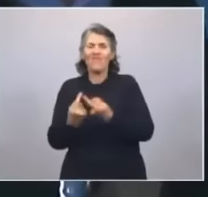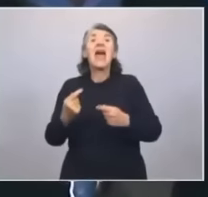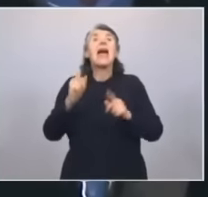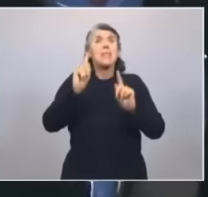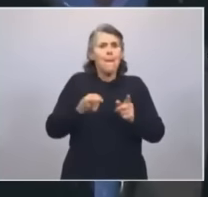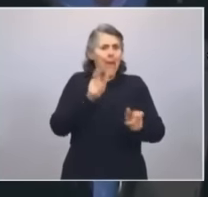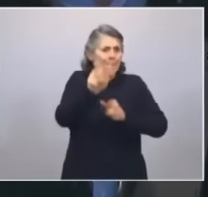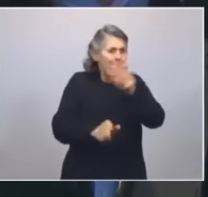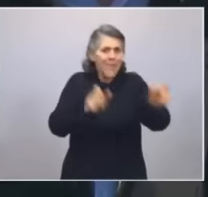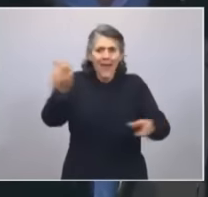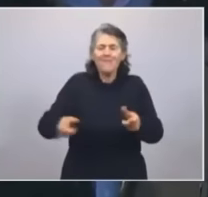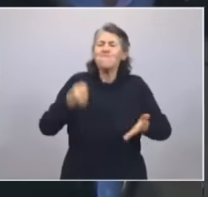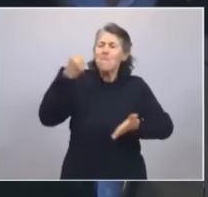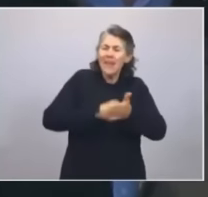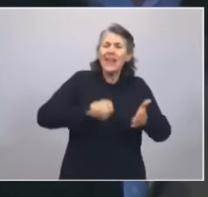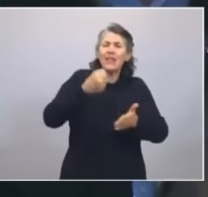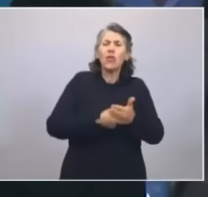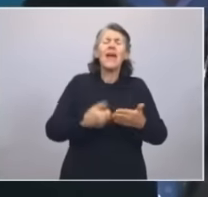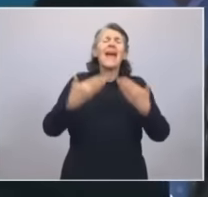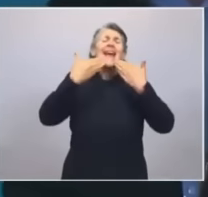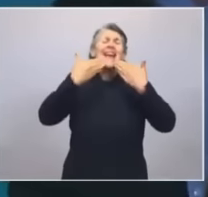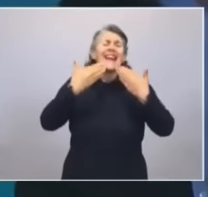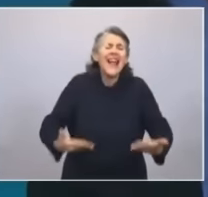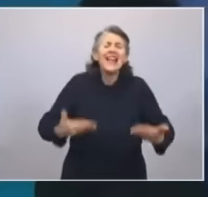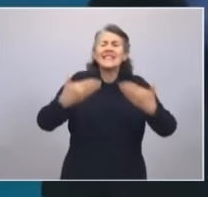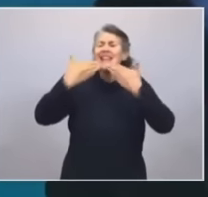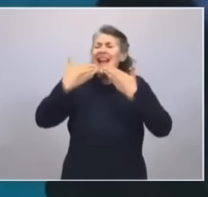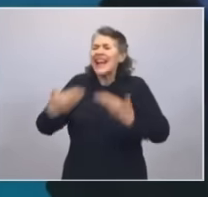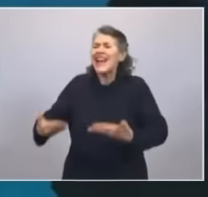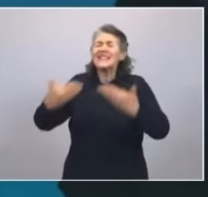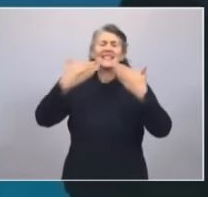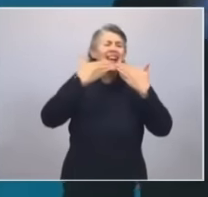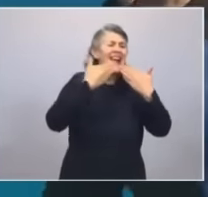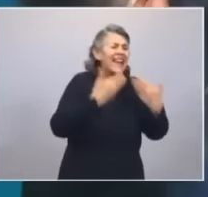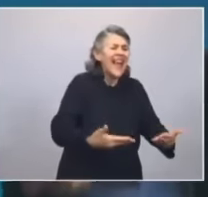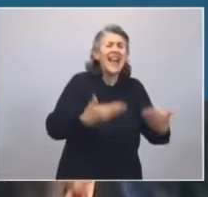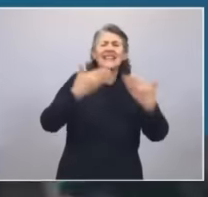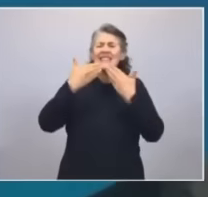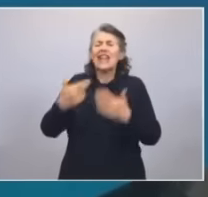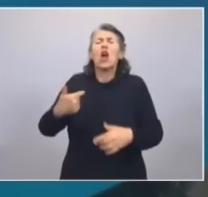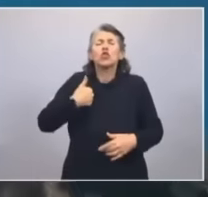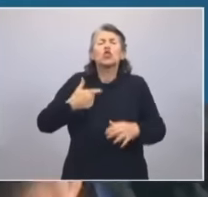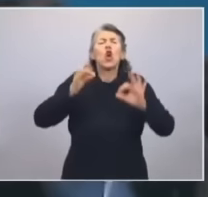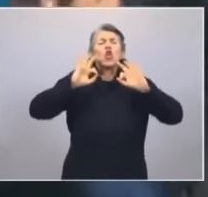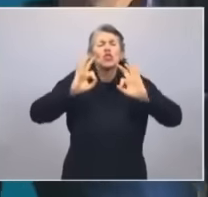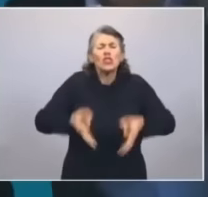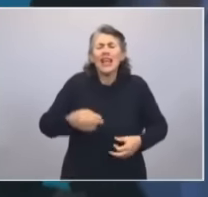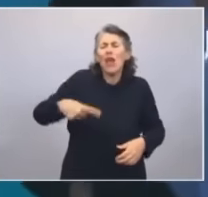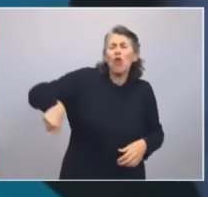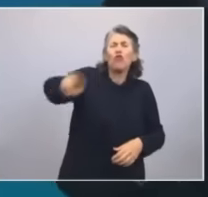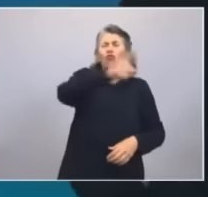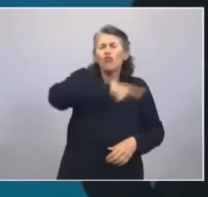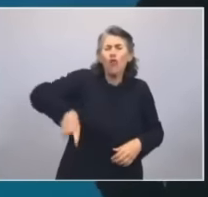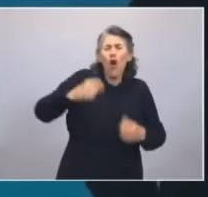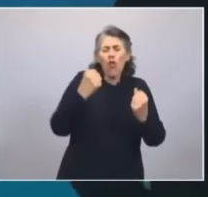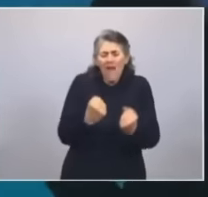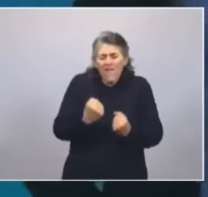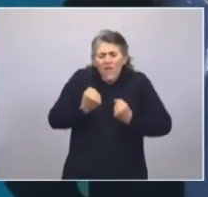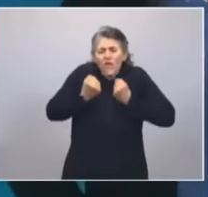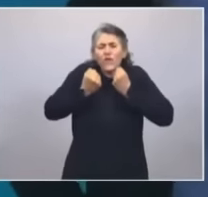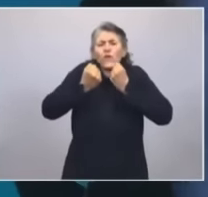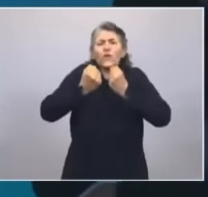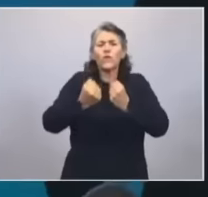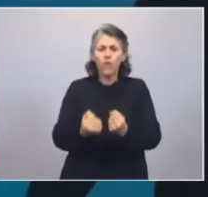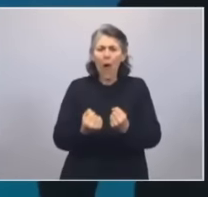gracias de todo corazón. Sé del esfuerzo que vienen haciendo